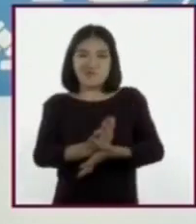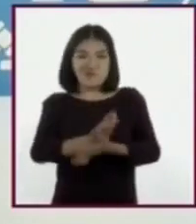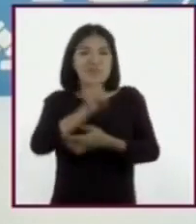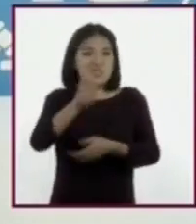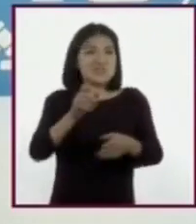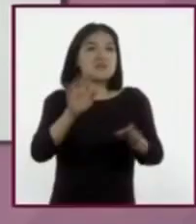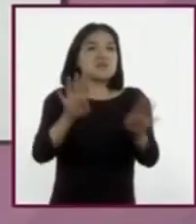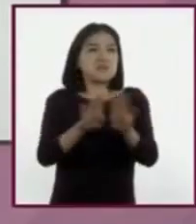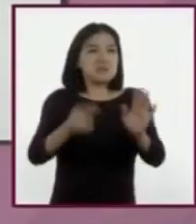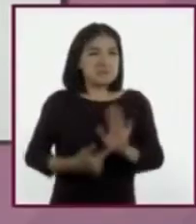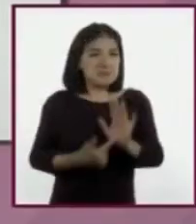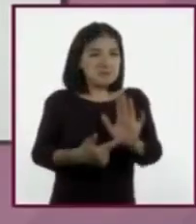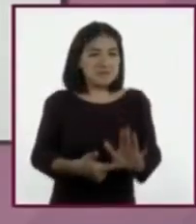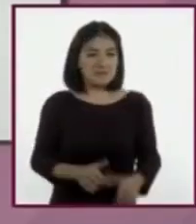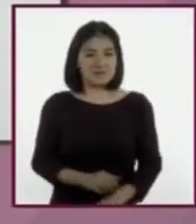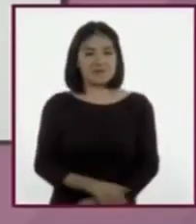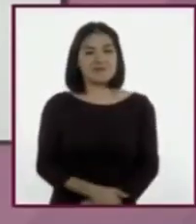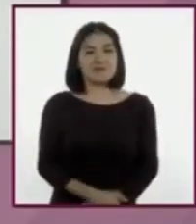testimonio?